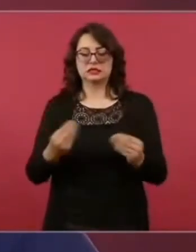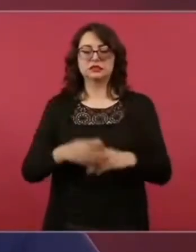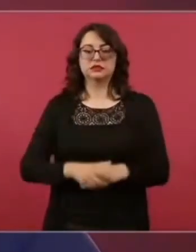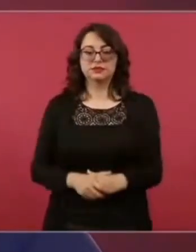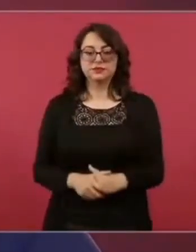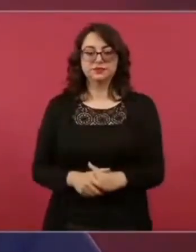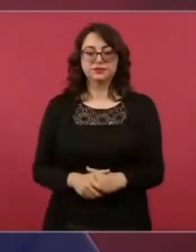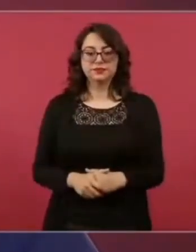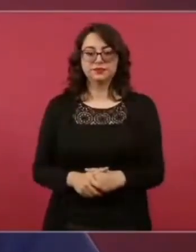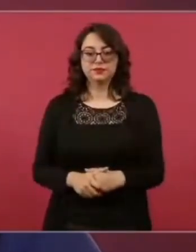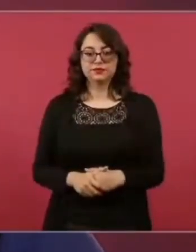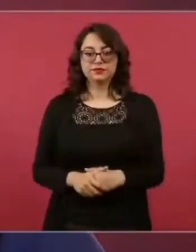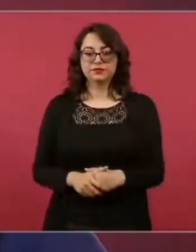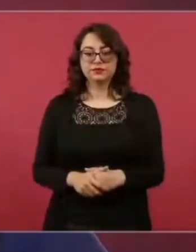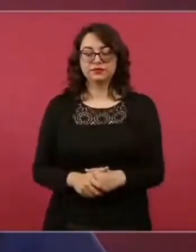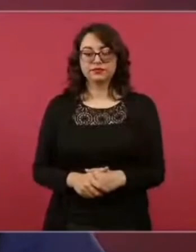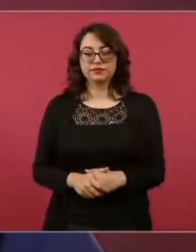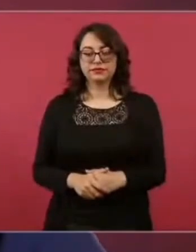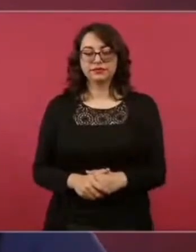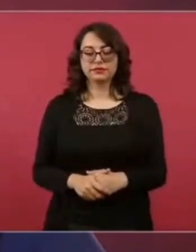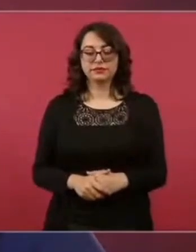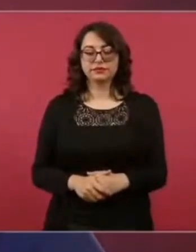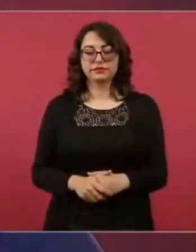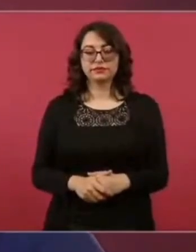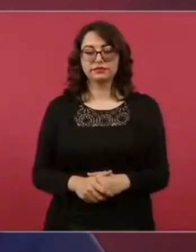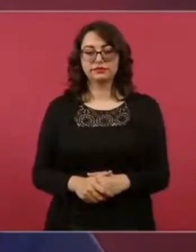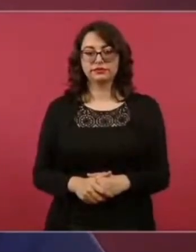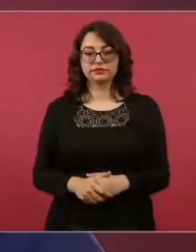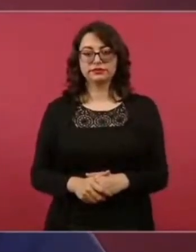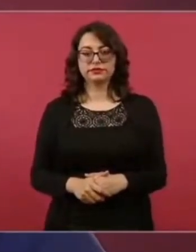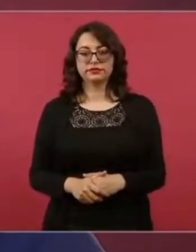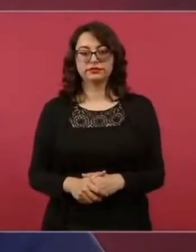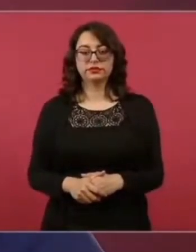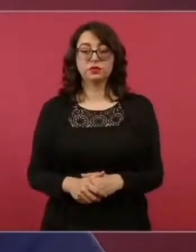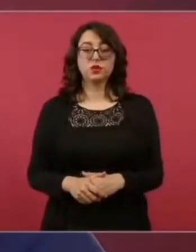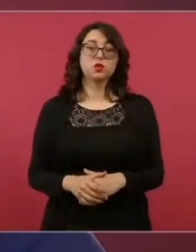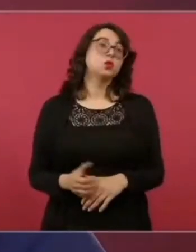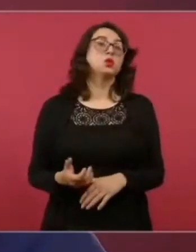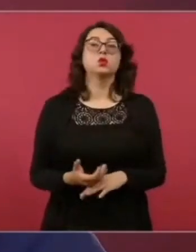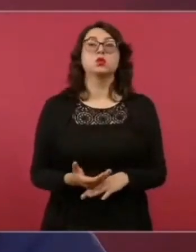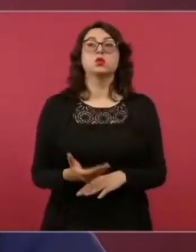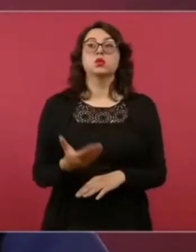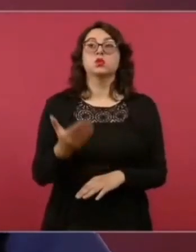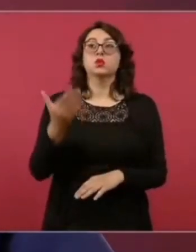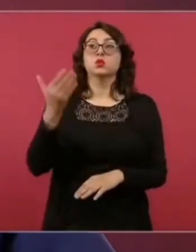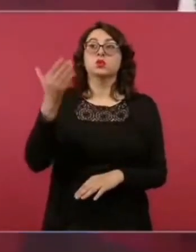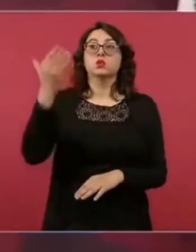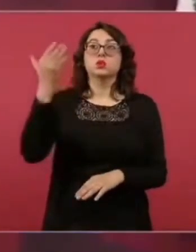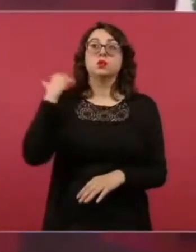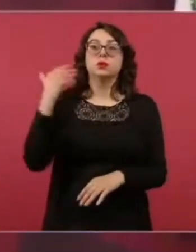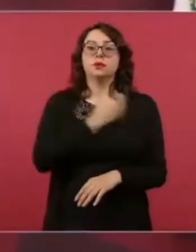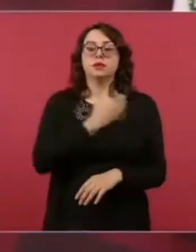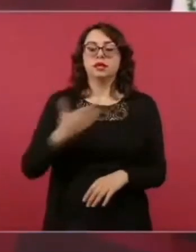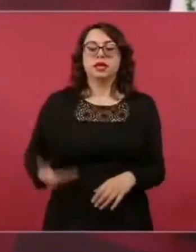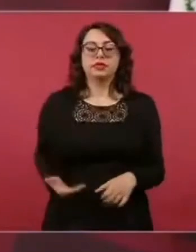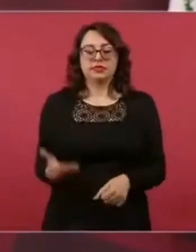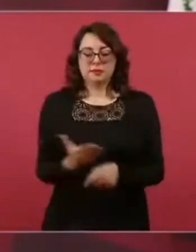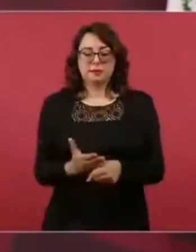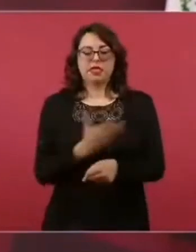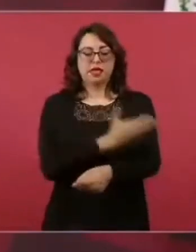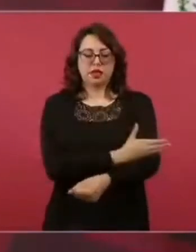que no se habían visto desde los tiempos de Francisco y Madero,